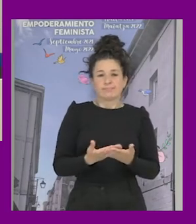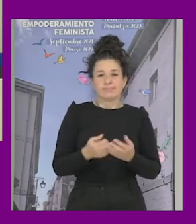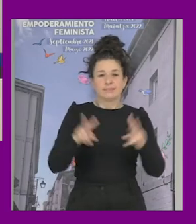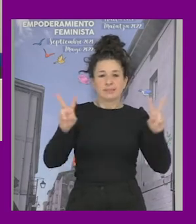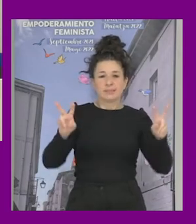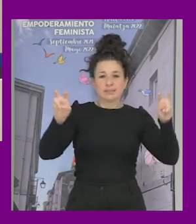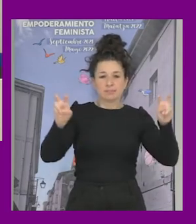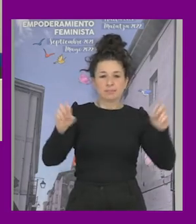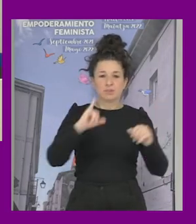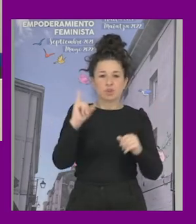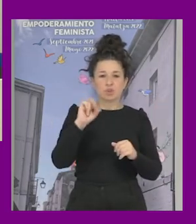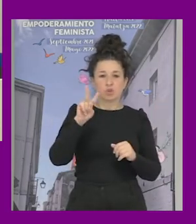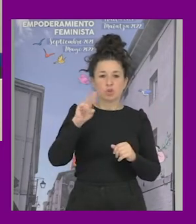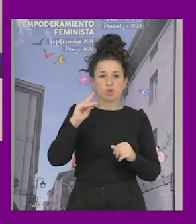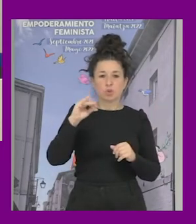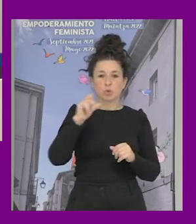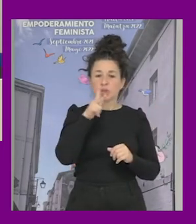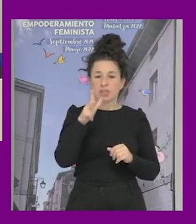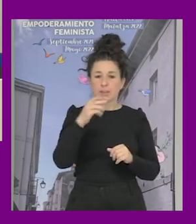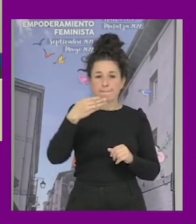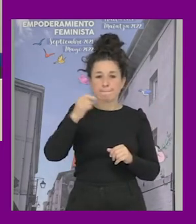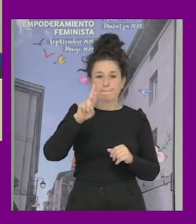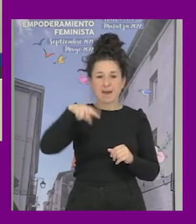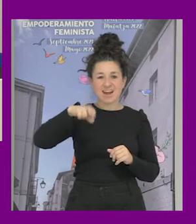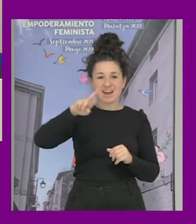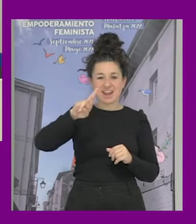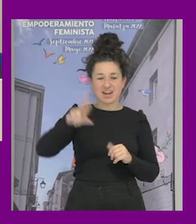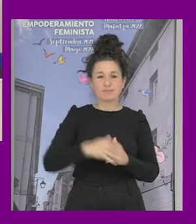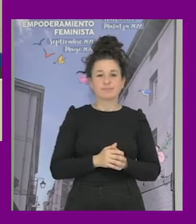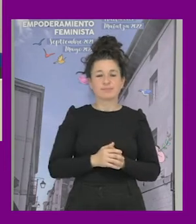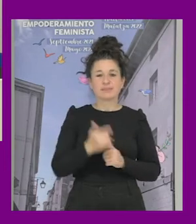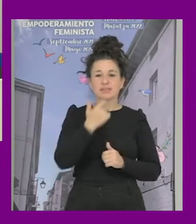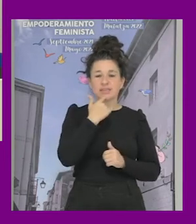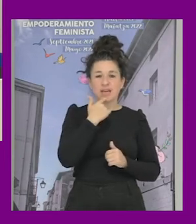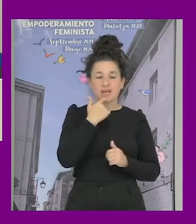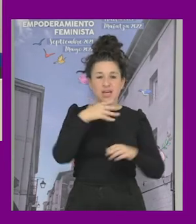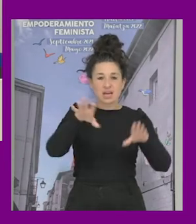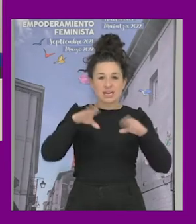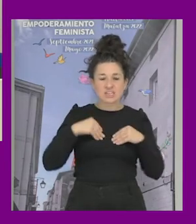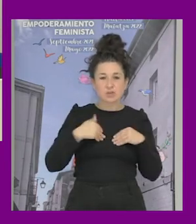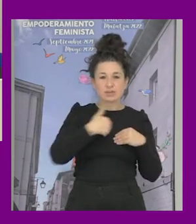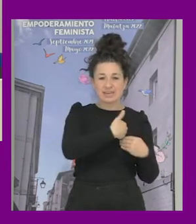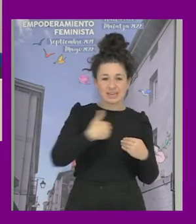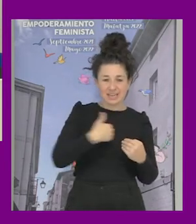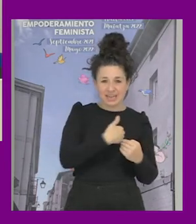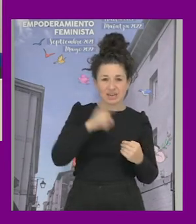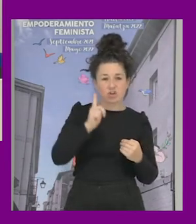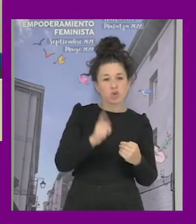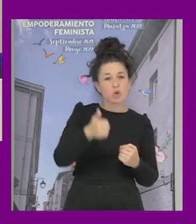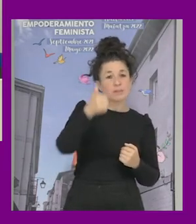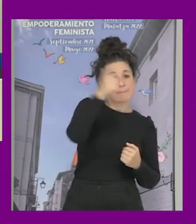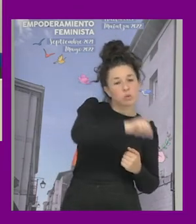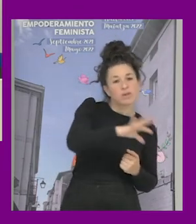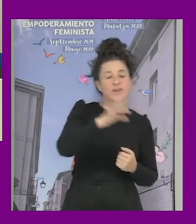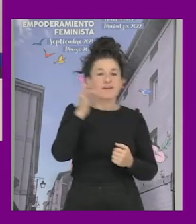Butler dice asumir que el género implica única y exclusivamente la matriz de lo masculino y lo femenino